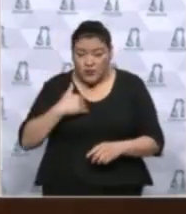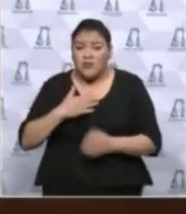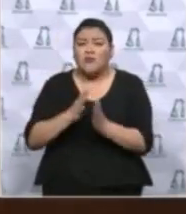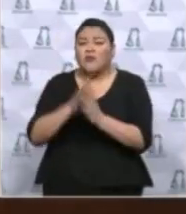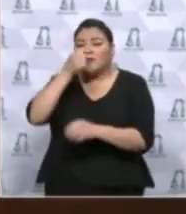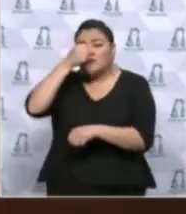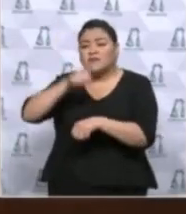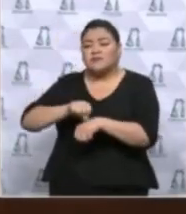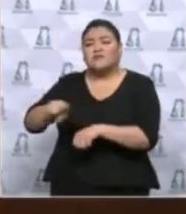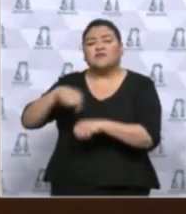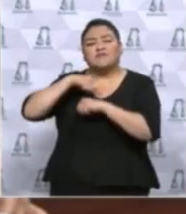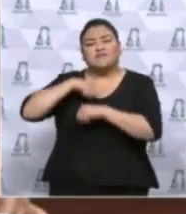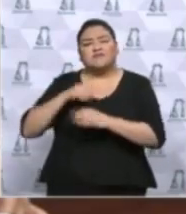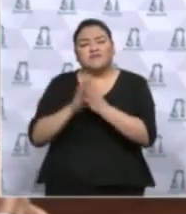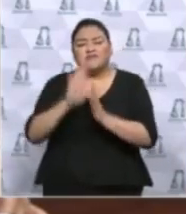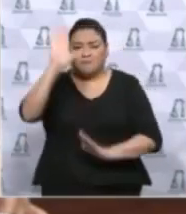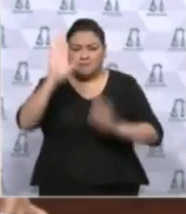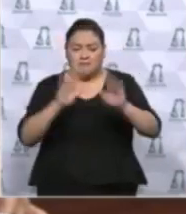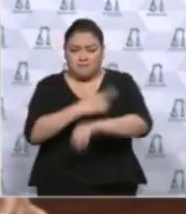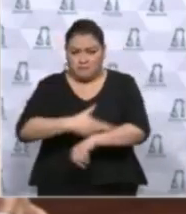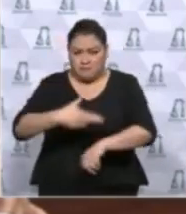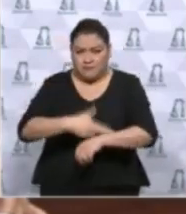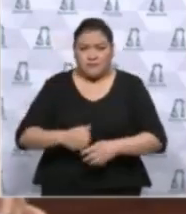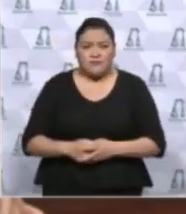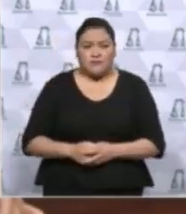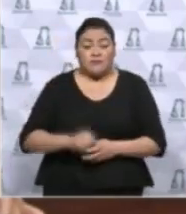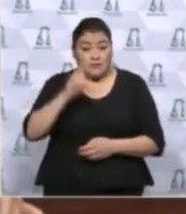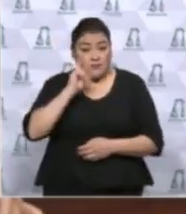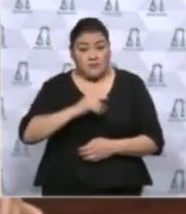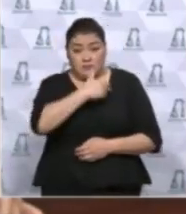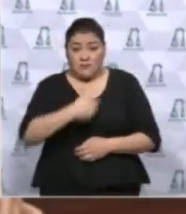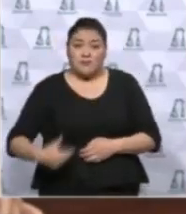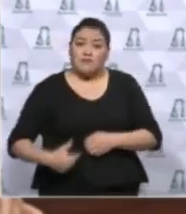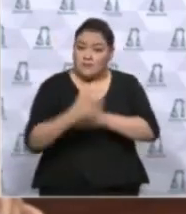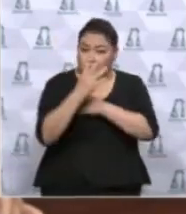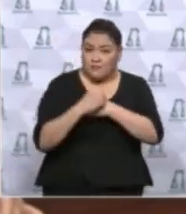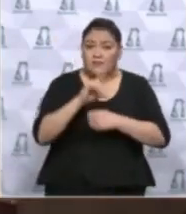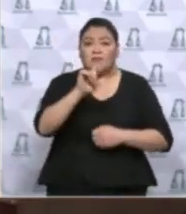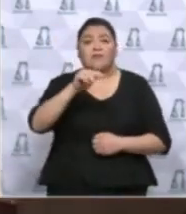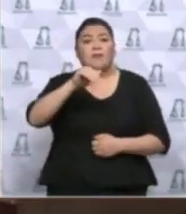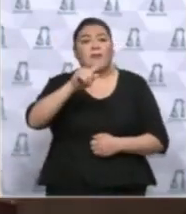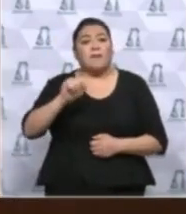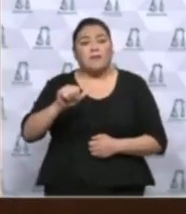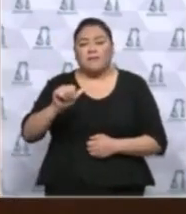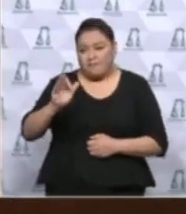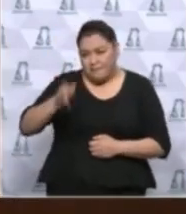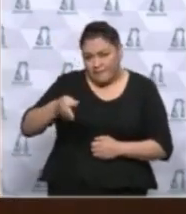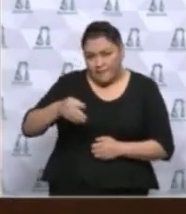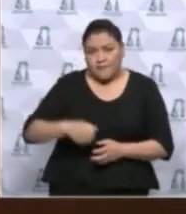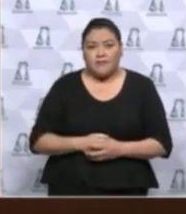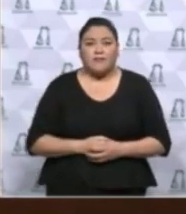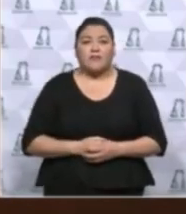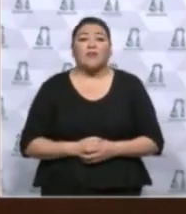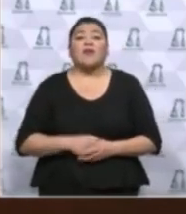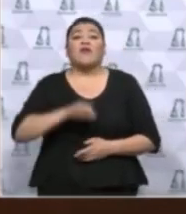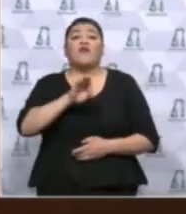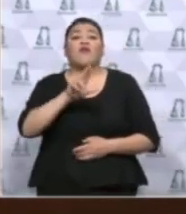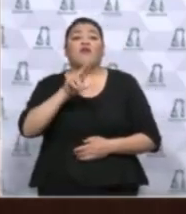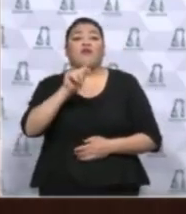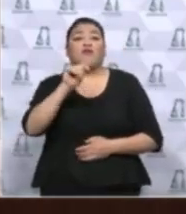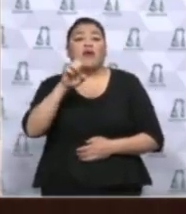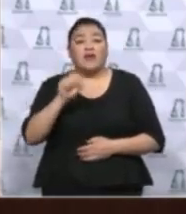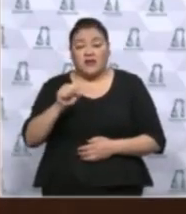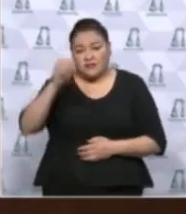candidato más votado y así declarar la validez de la elección presidencial. Durante esa sesión, el Pleno de la Sala Superior discutirá y